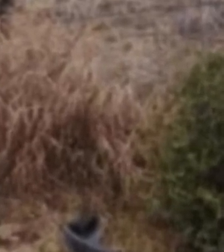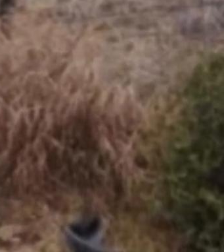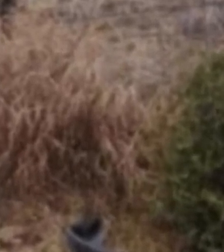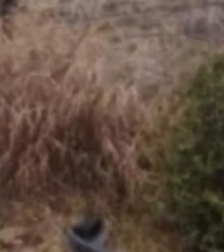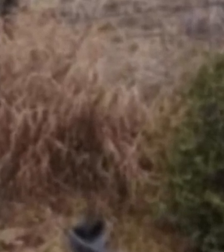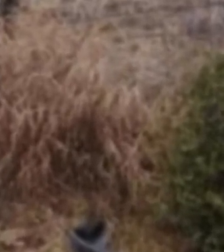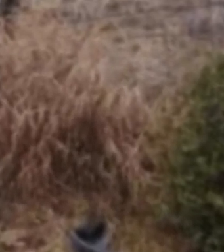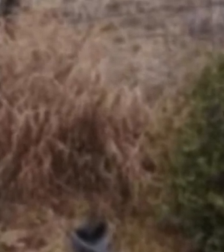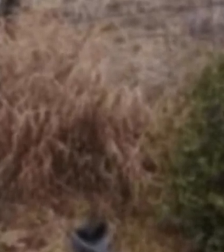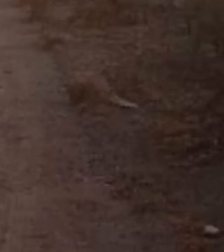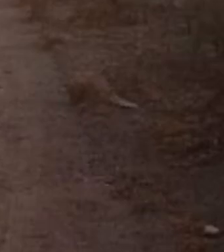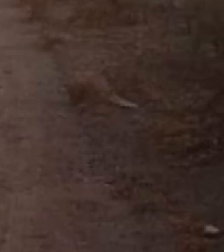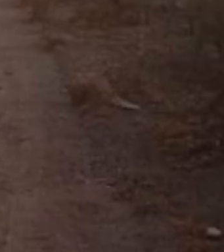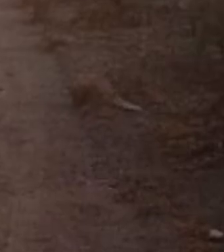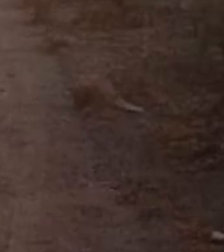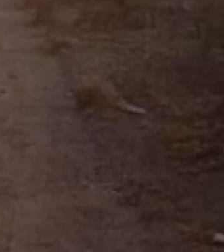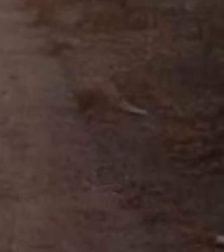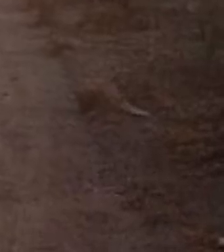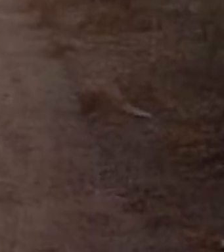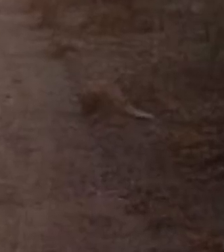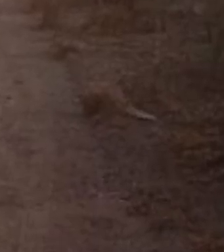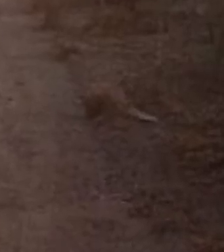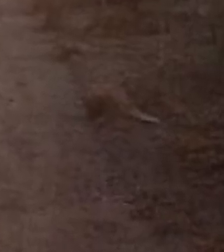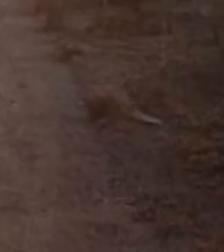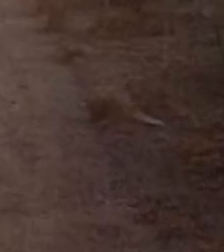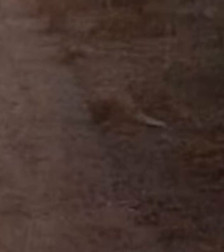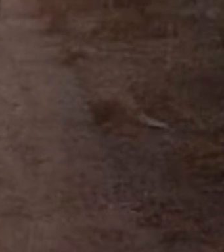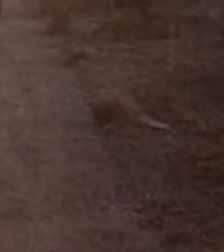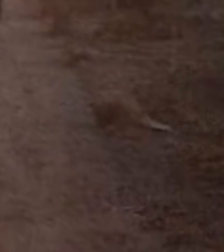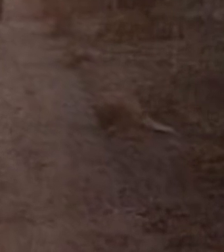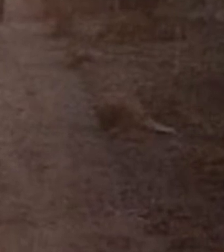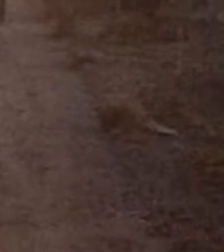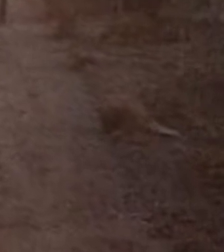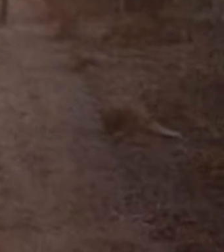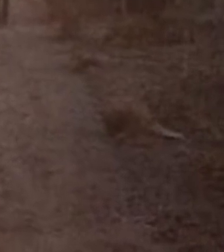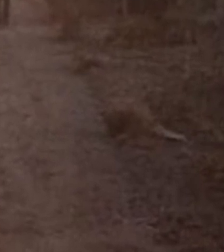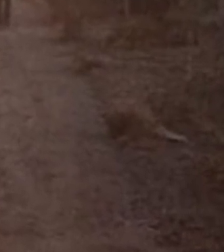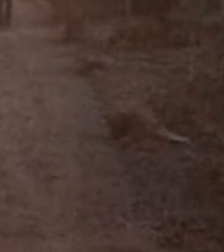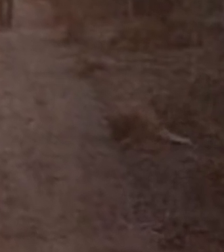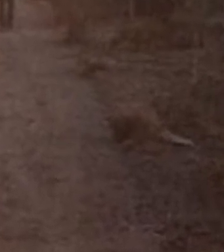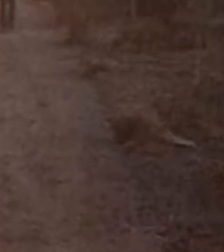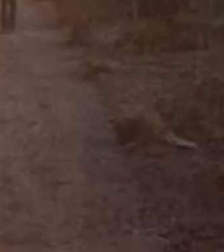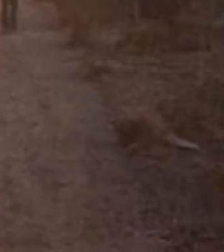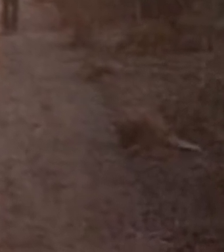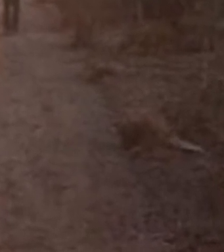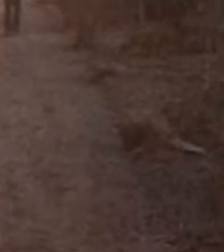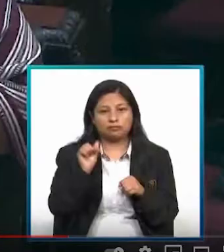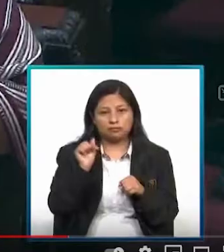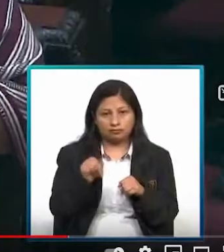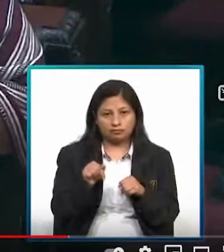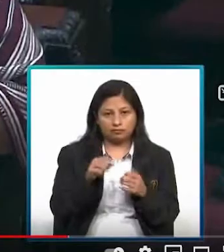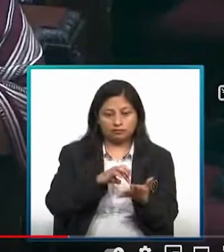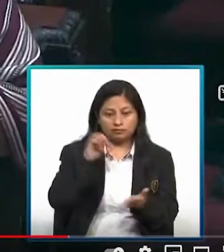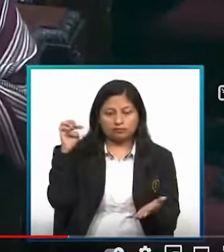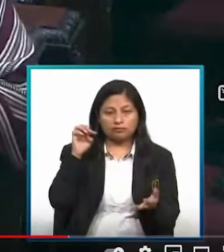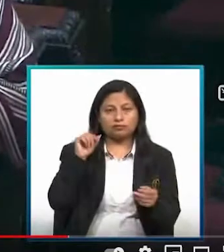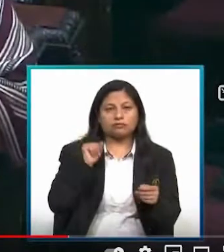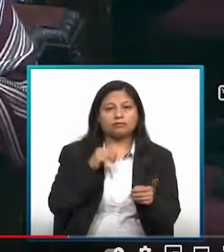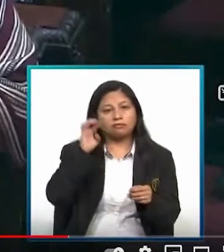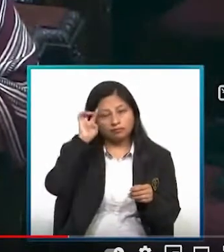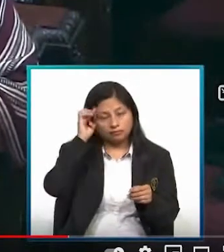la vida en manos de policías mexicanos en Tamaulipas. Miren qué opina cada bancada. Si los